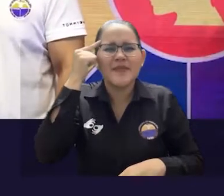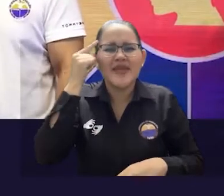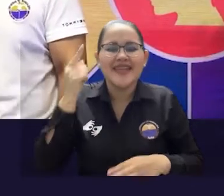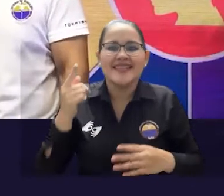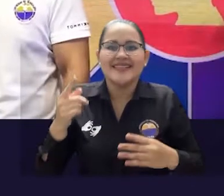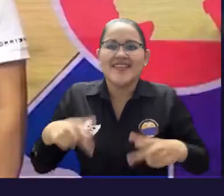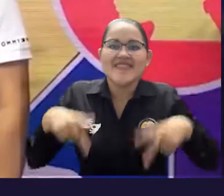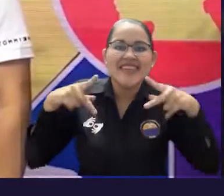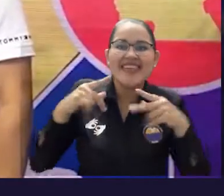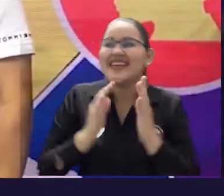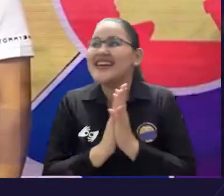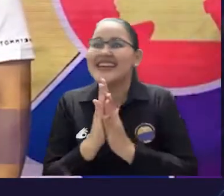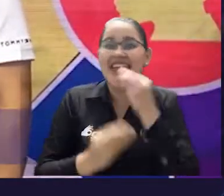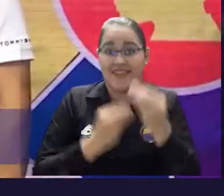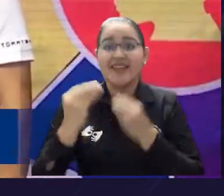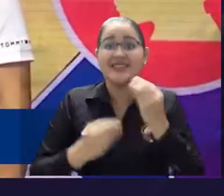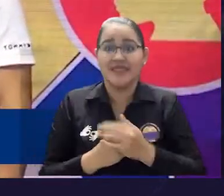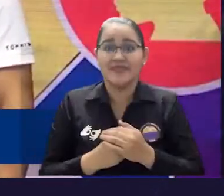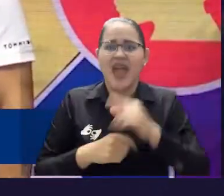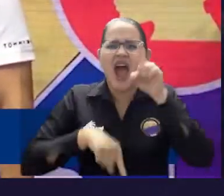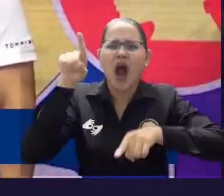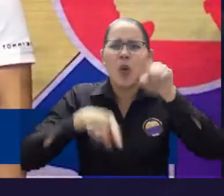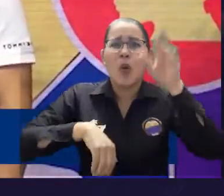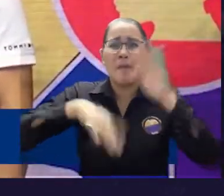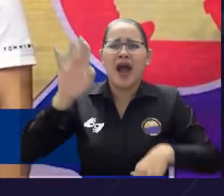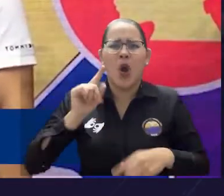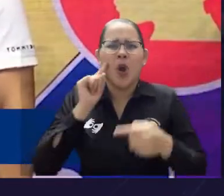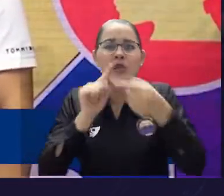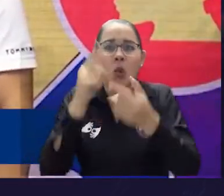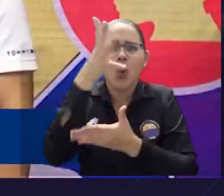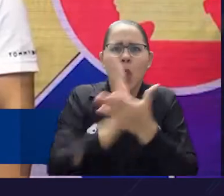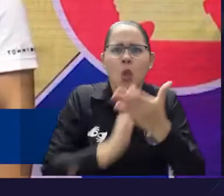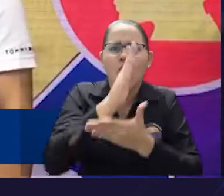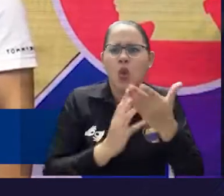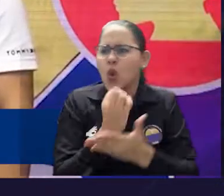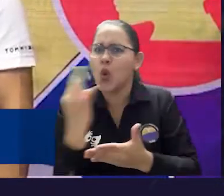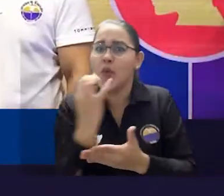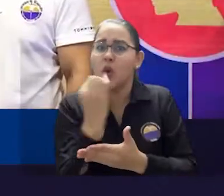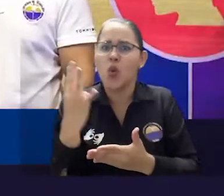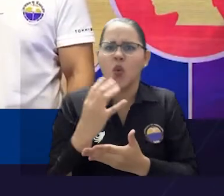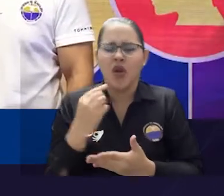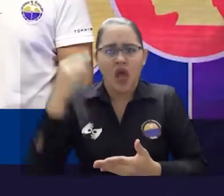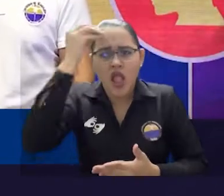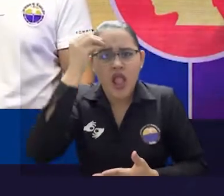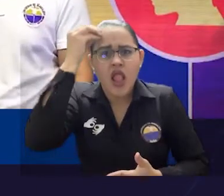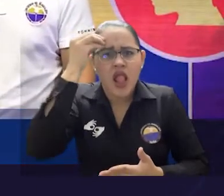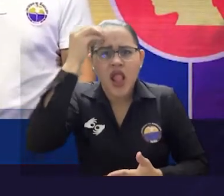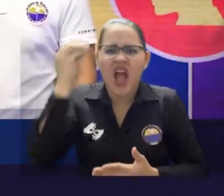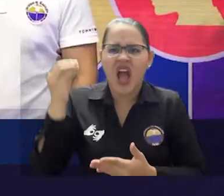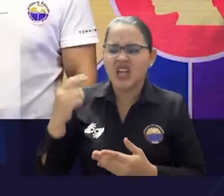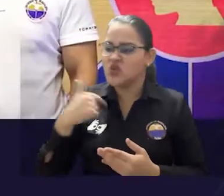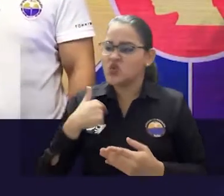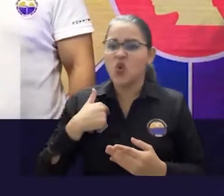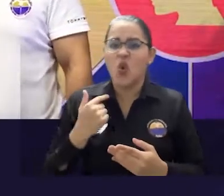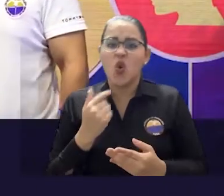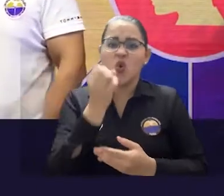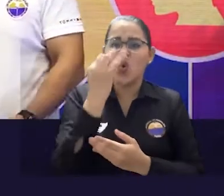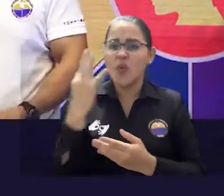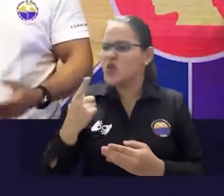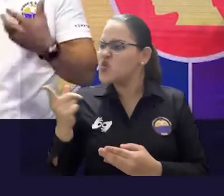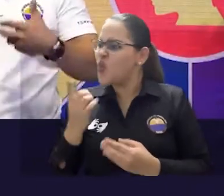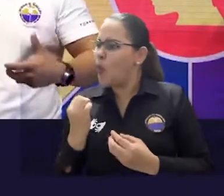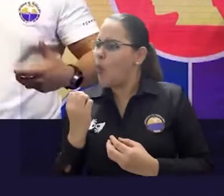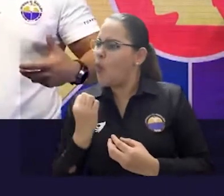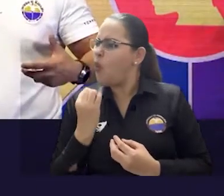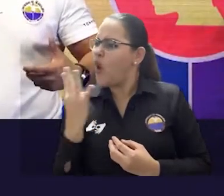cualitativa, no hay números. Hay estudiantes que vienen obsesionados con el número. Profesor, póngame tanto, póngame tanto, deme puntos, deme puntos y quiere tener más puntos que